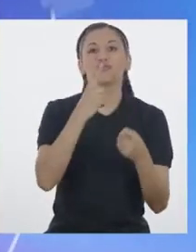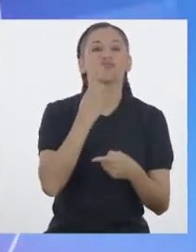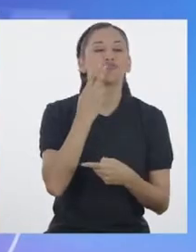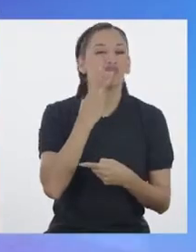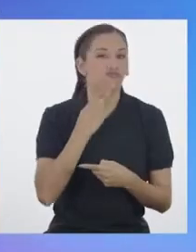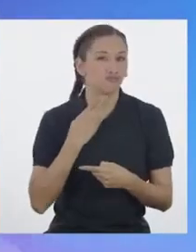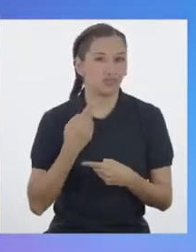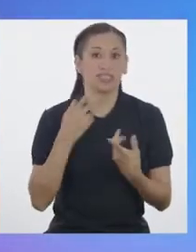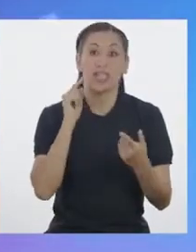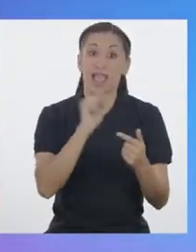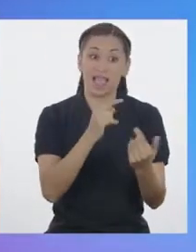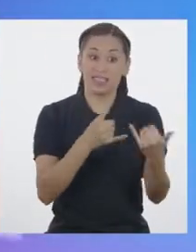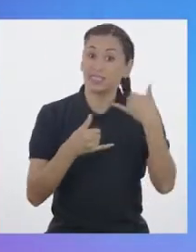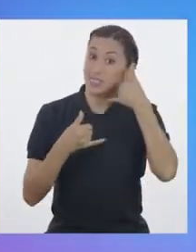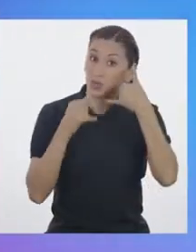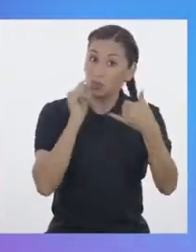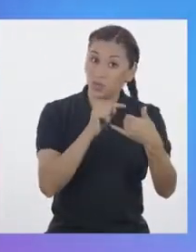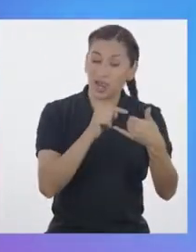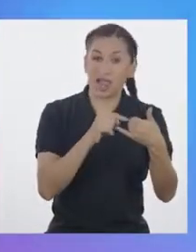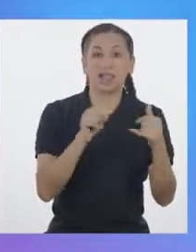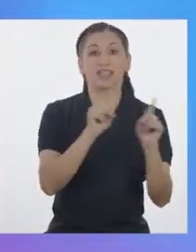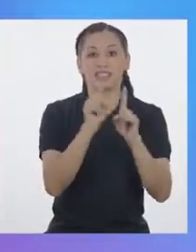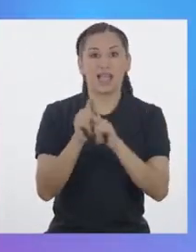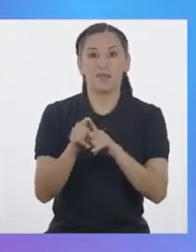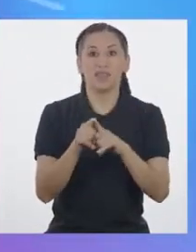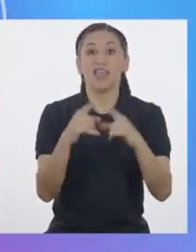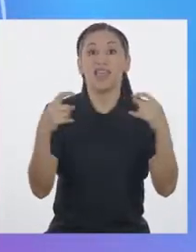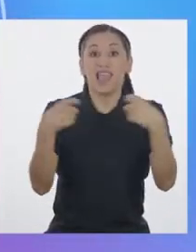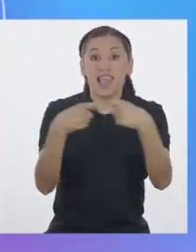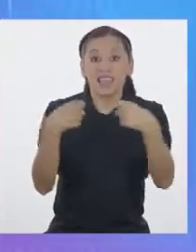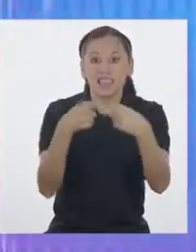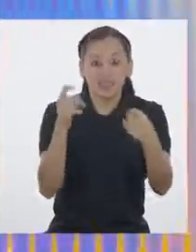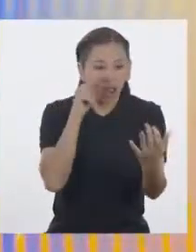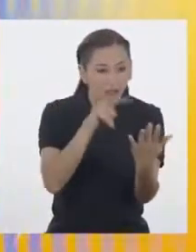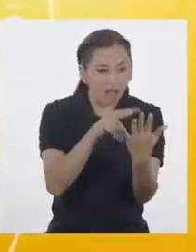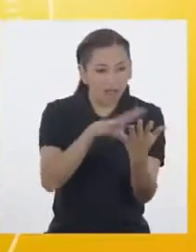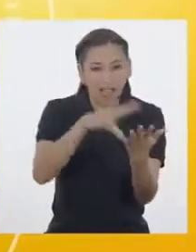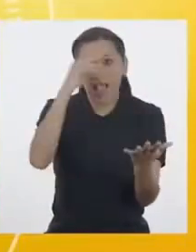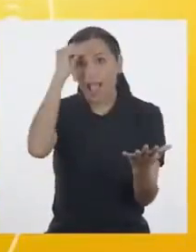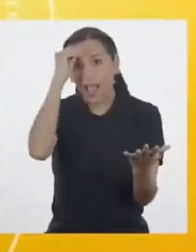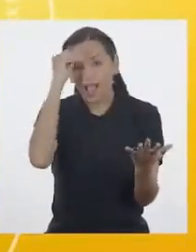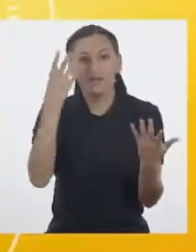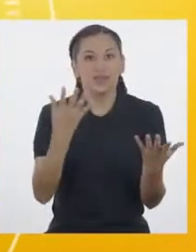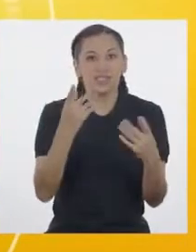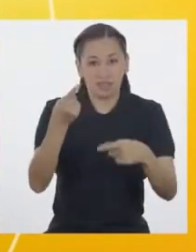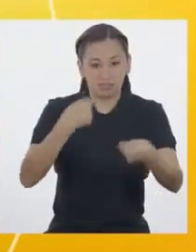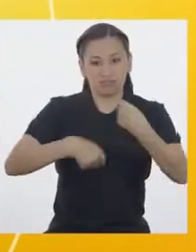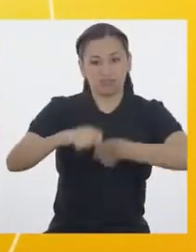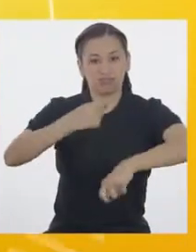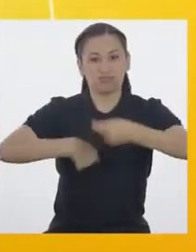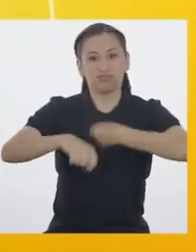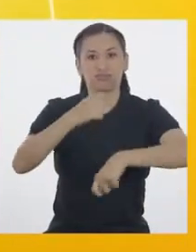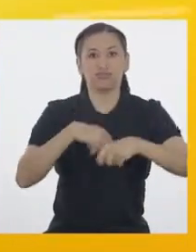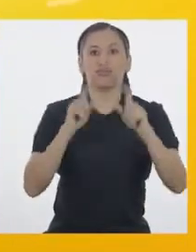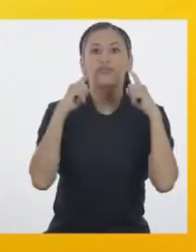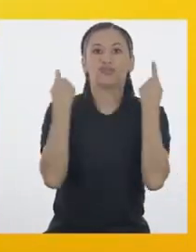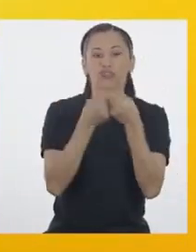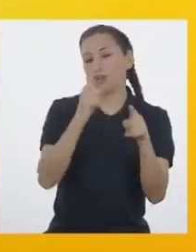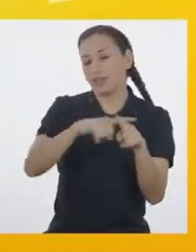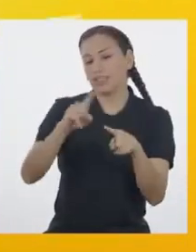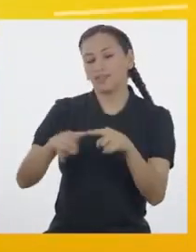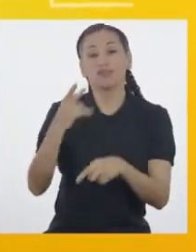Por el celular y por las redes sociales. Ha logrado vender esos